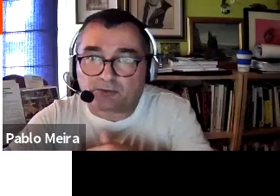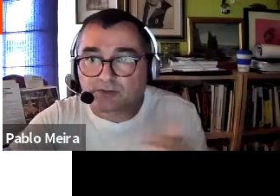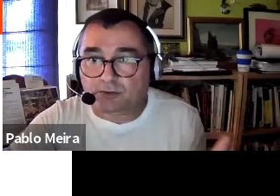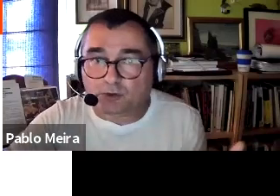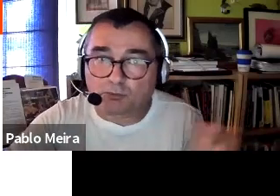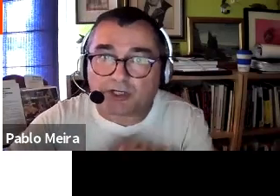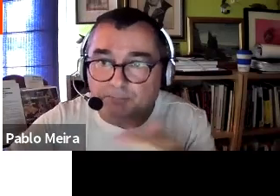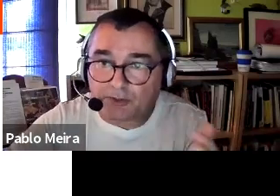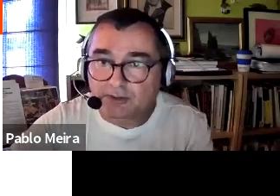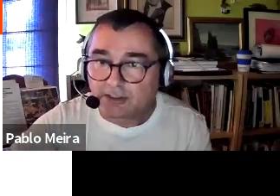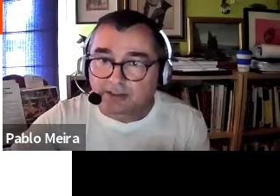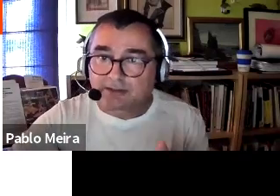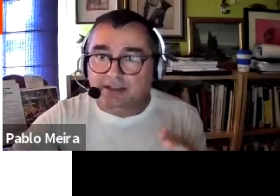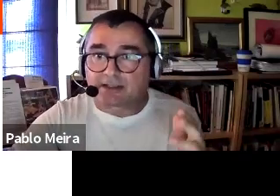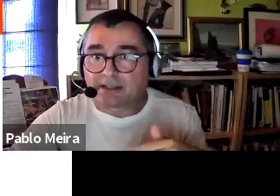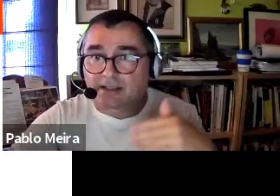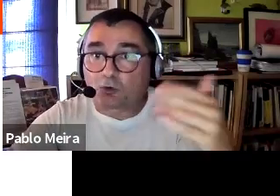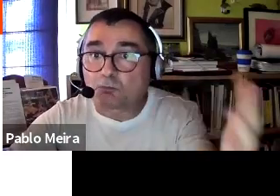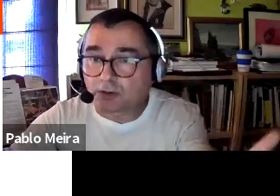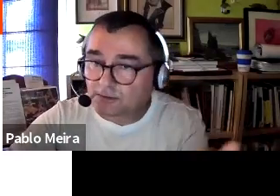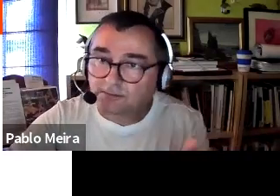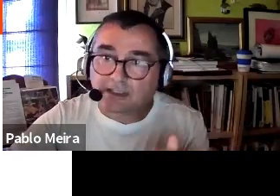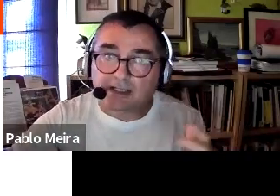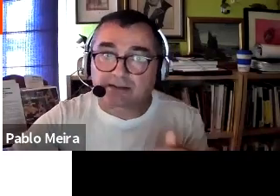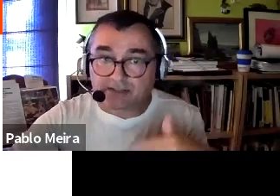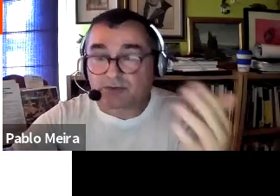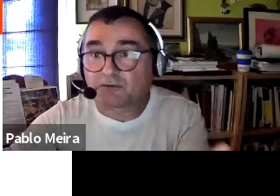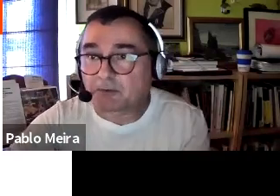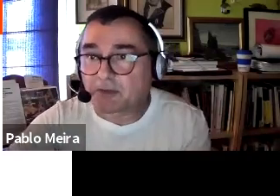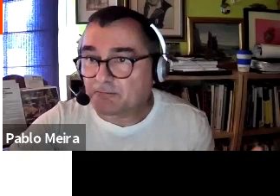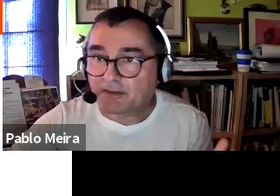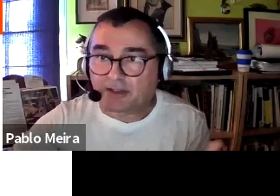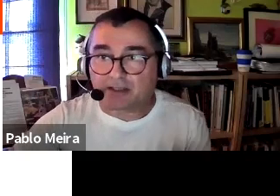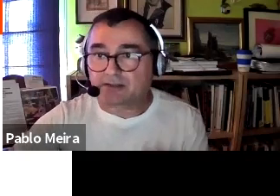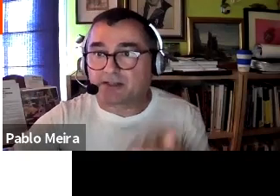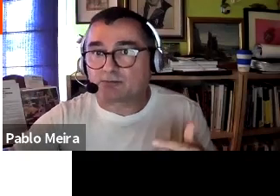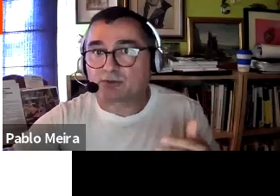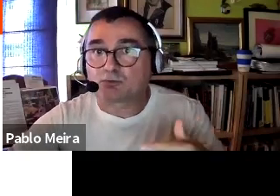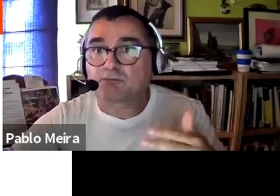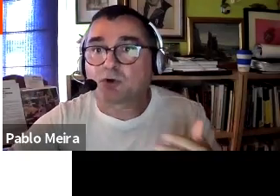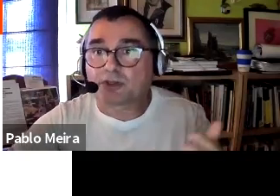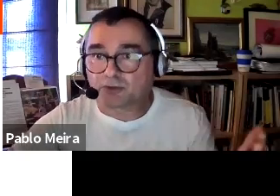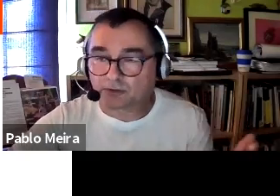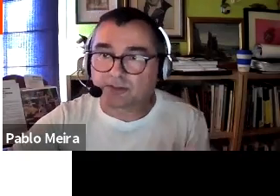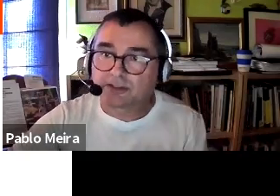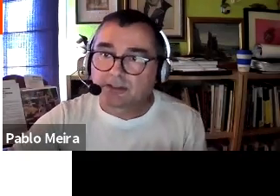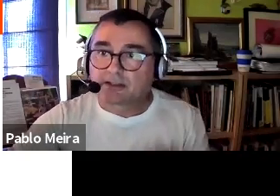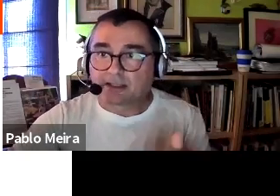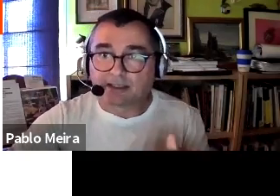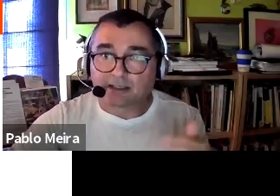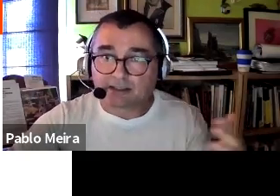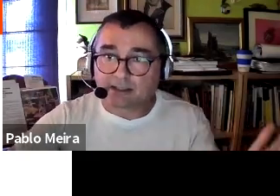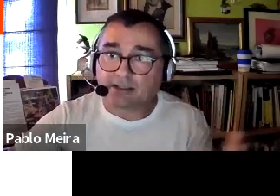hacer un repaso histórico muy rápido desde Humboldt al sexto informe del IPCC, que es, digamos, el último hito